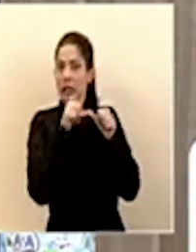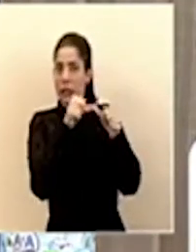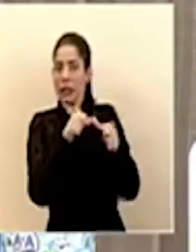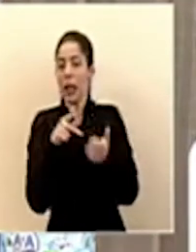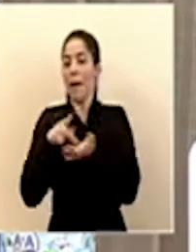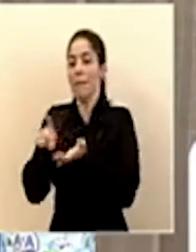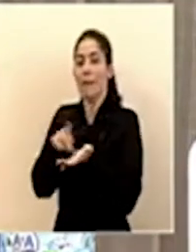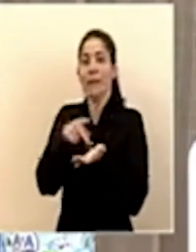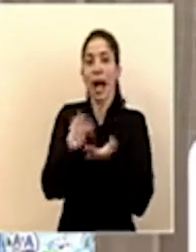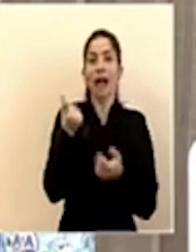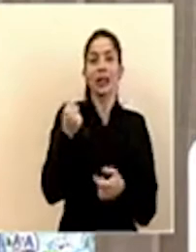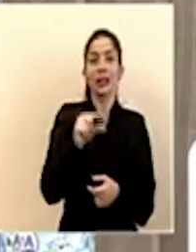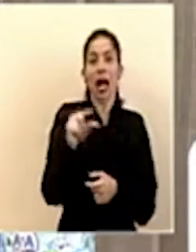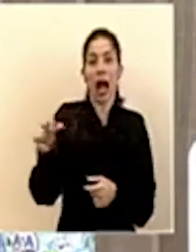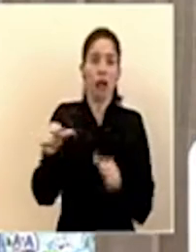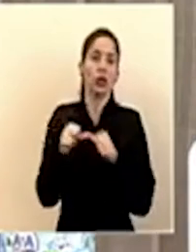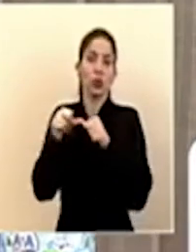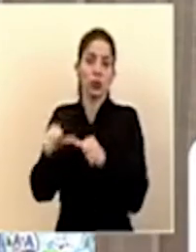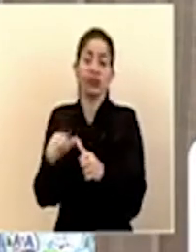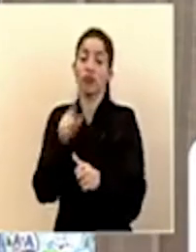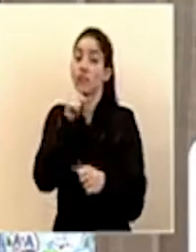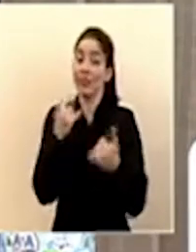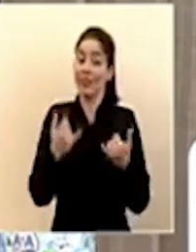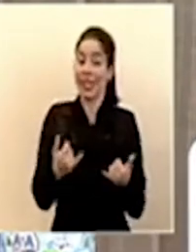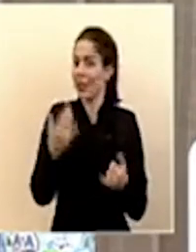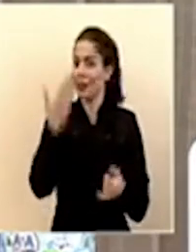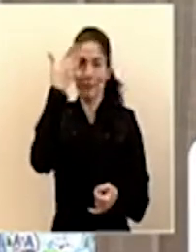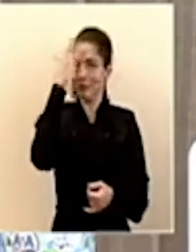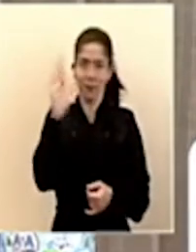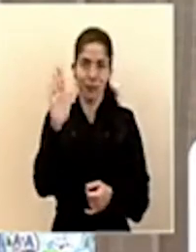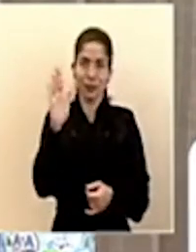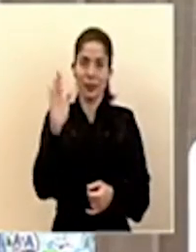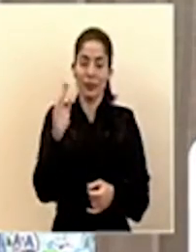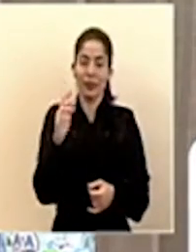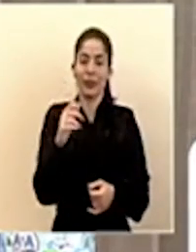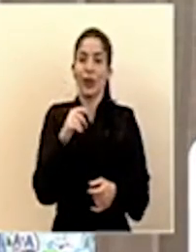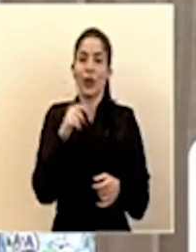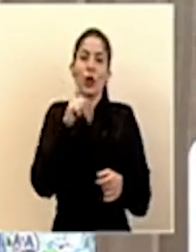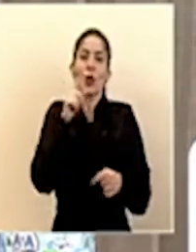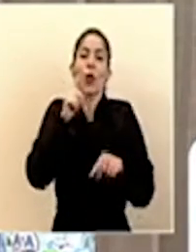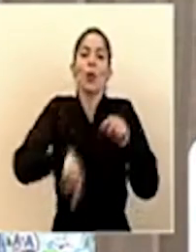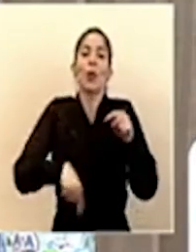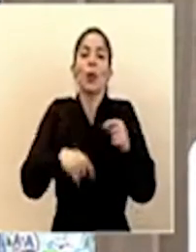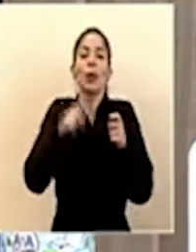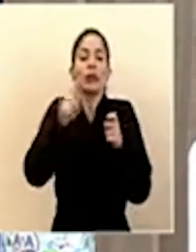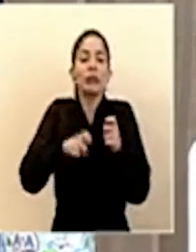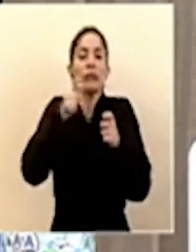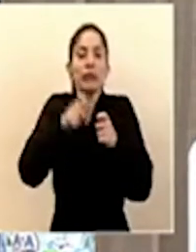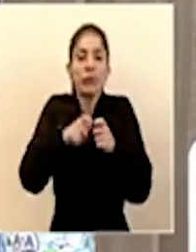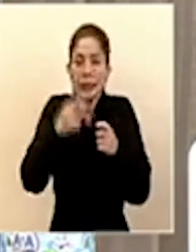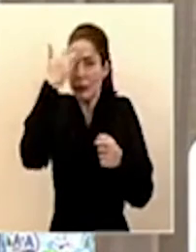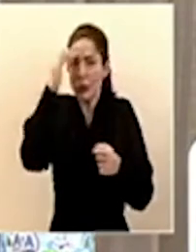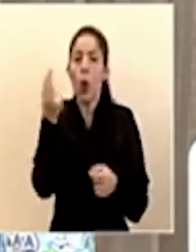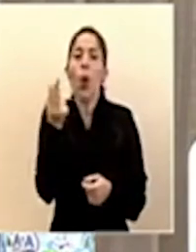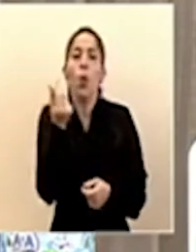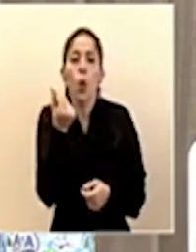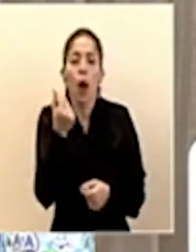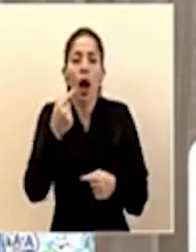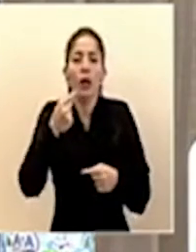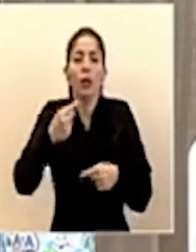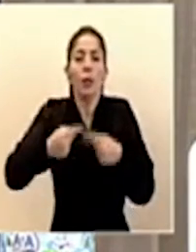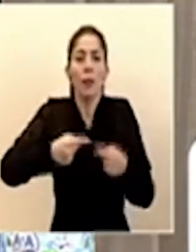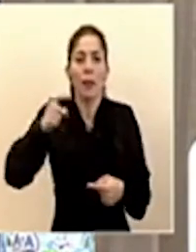de salarios. No sabemos y sería impreciso predecir cuánto se va a necesitar